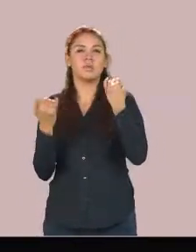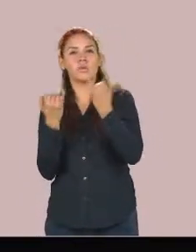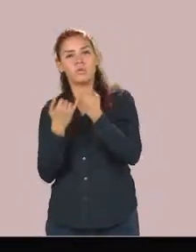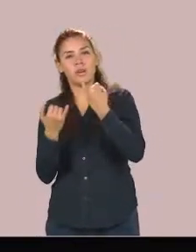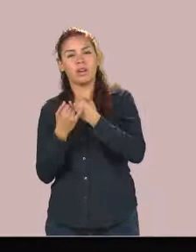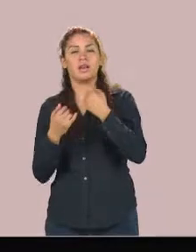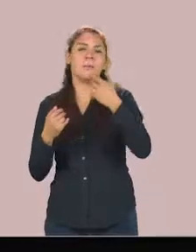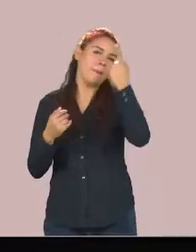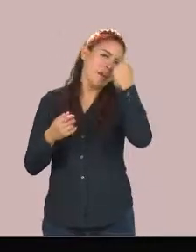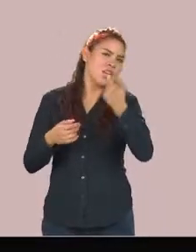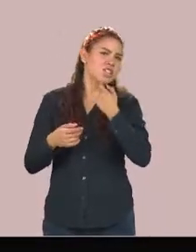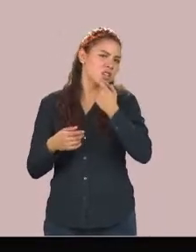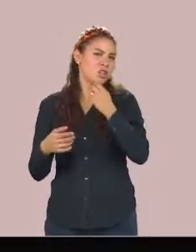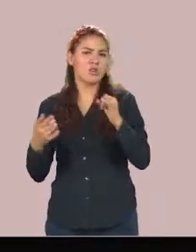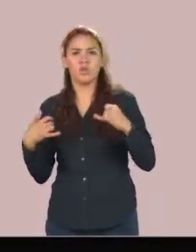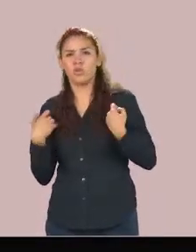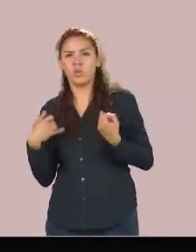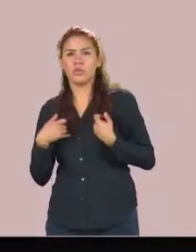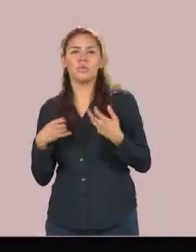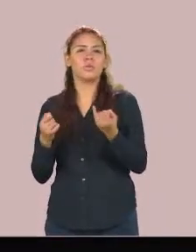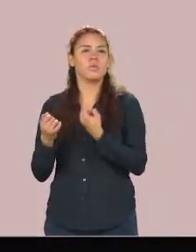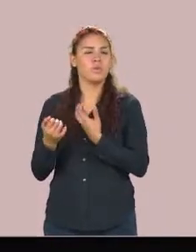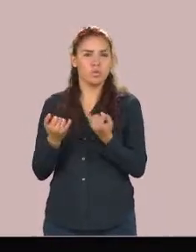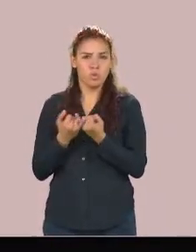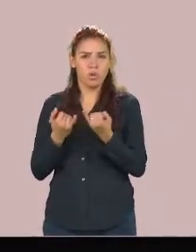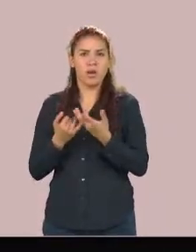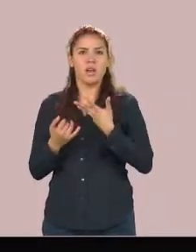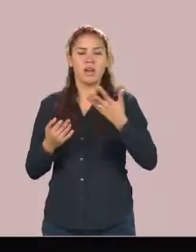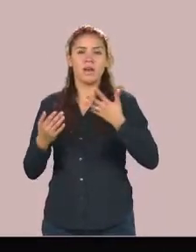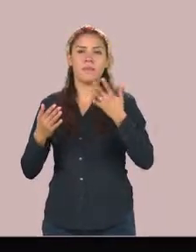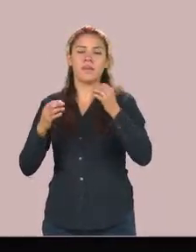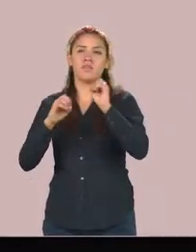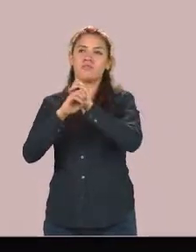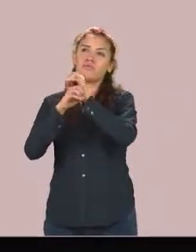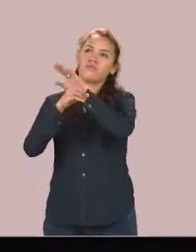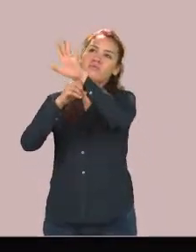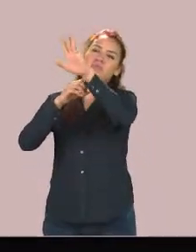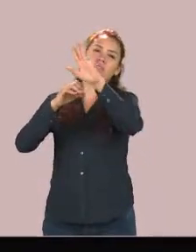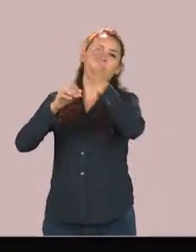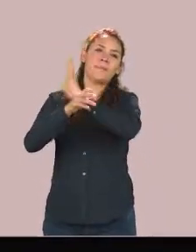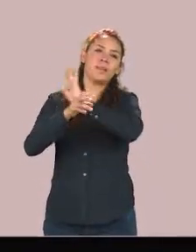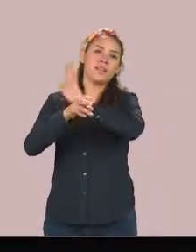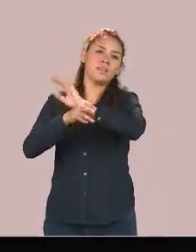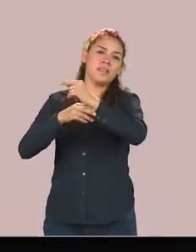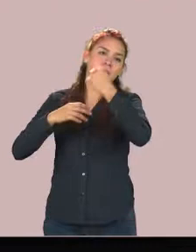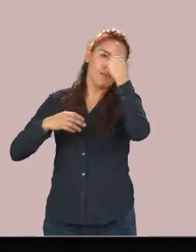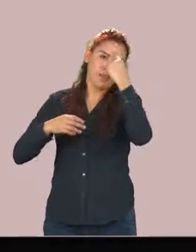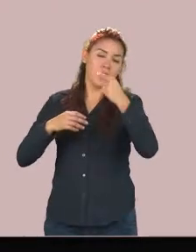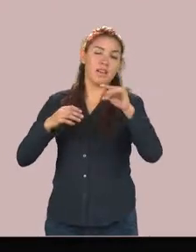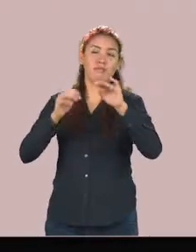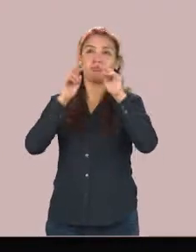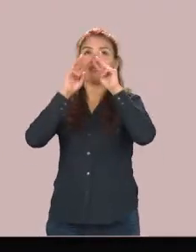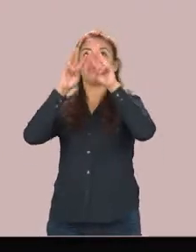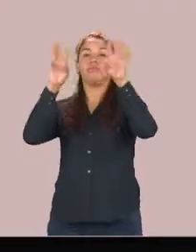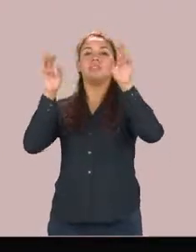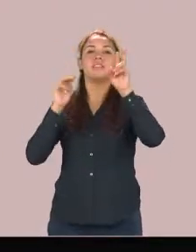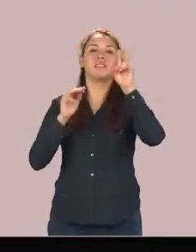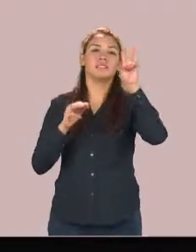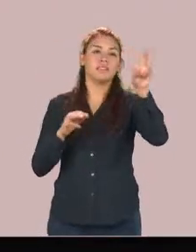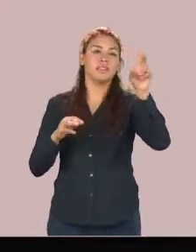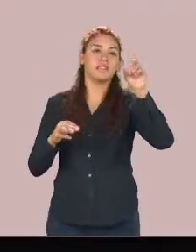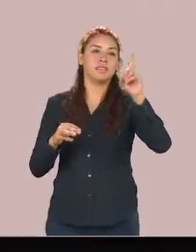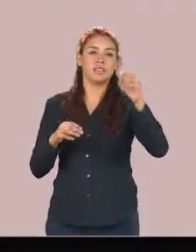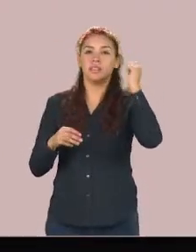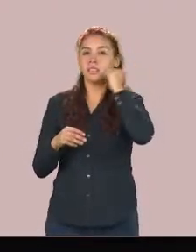así mismo contamos con las proyecciones en el planetario y en nuestra sala 3D que contamos con proyecciones todos los días en